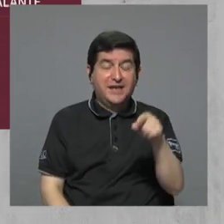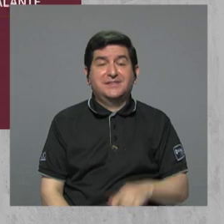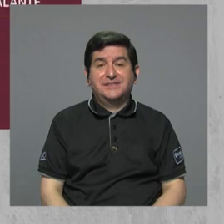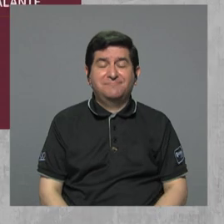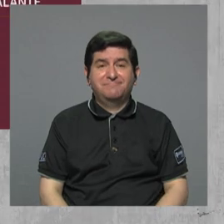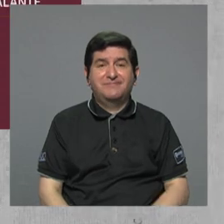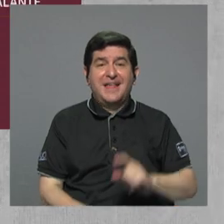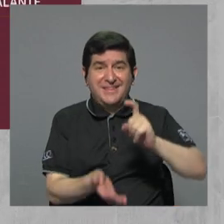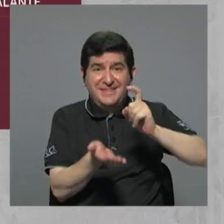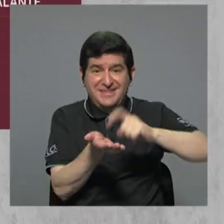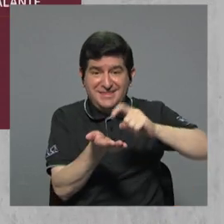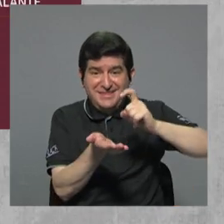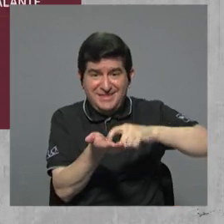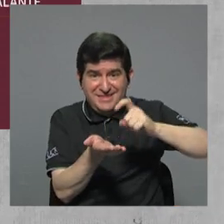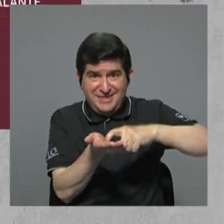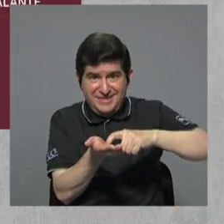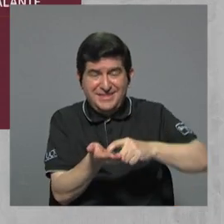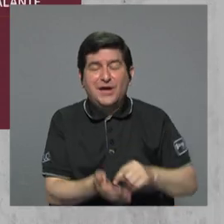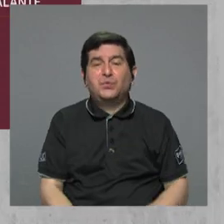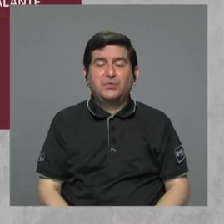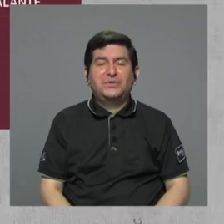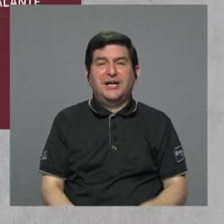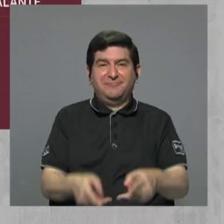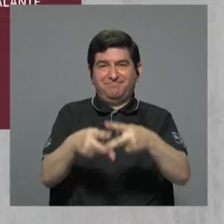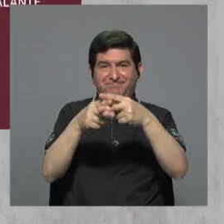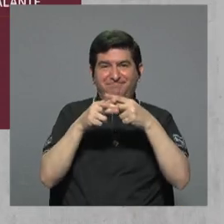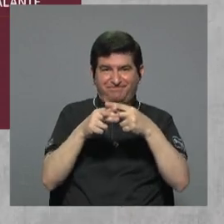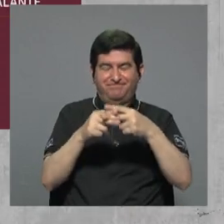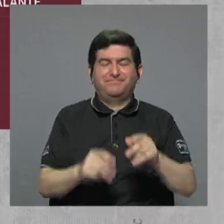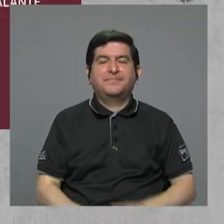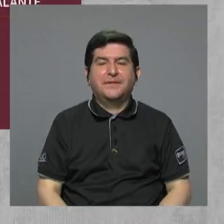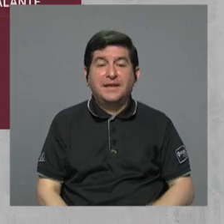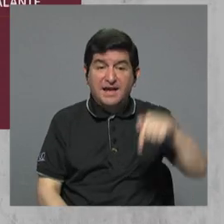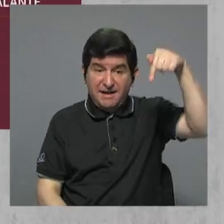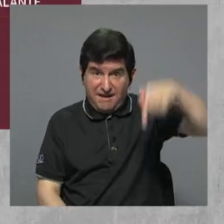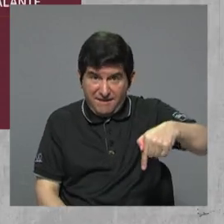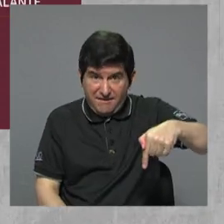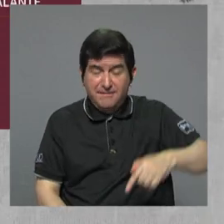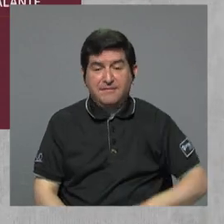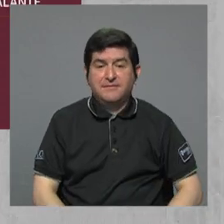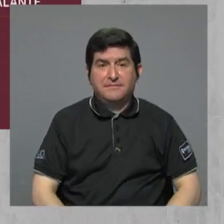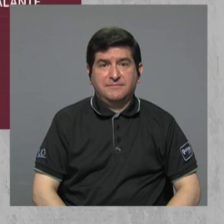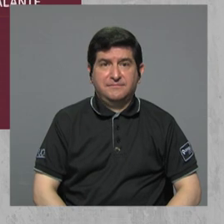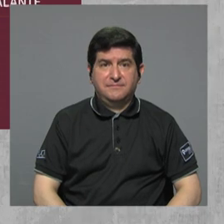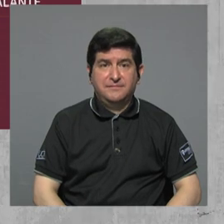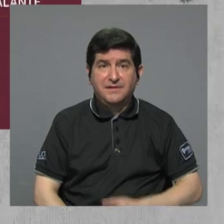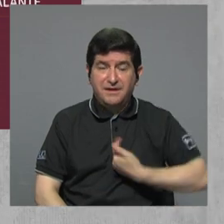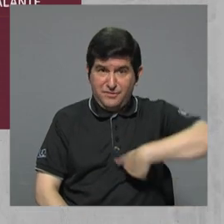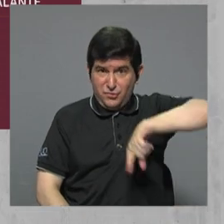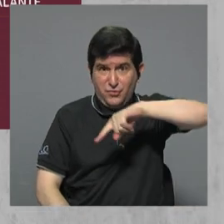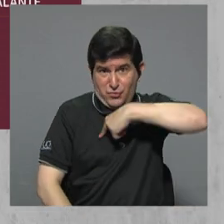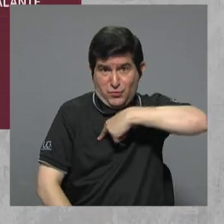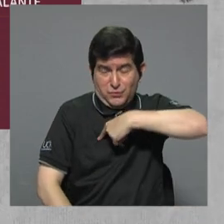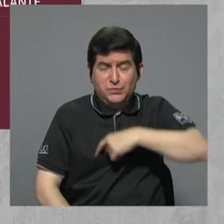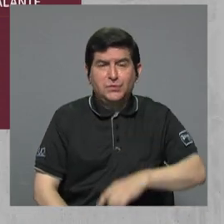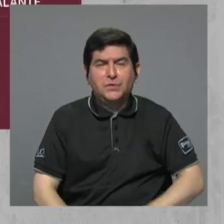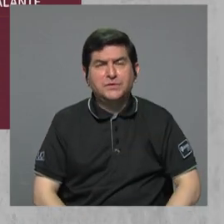a ingresos provenientes de endeudamiento bruto. Acá nos ponen